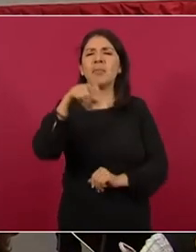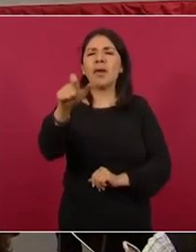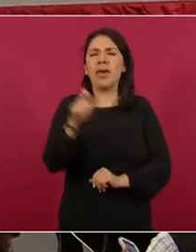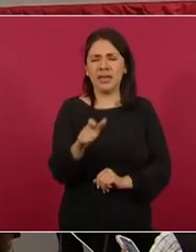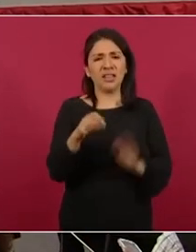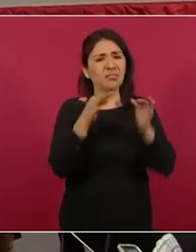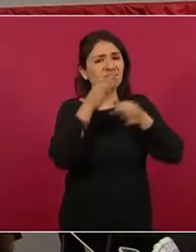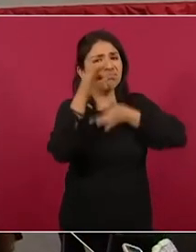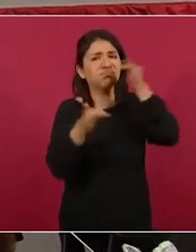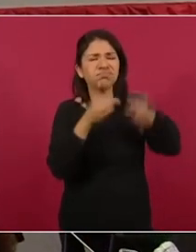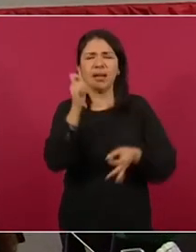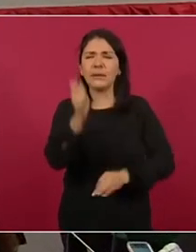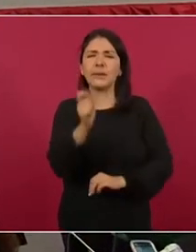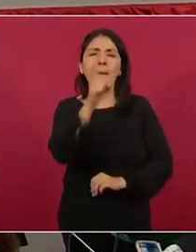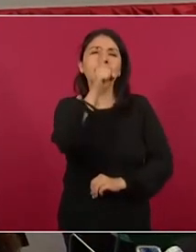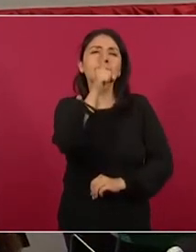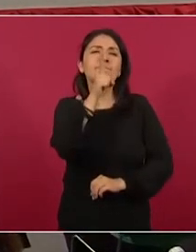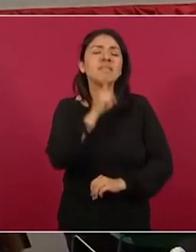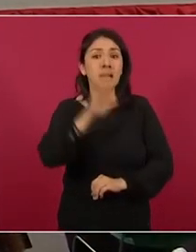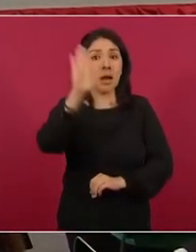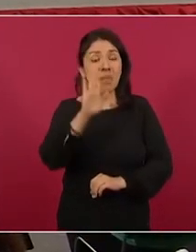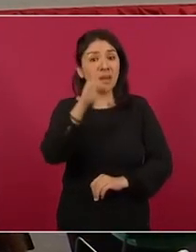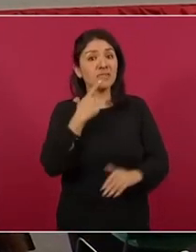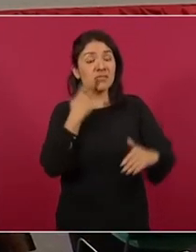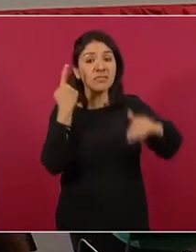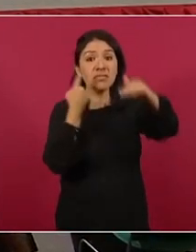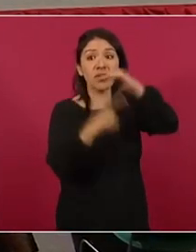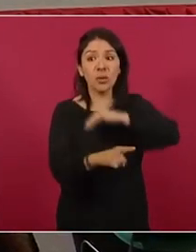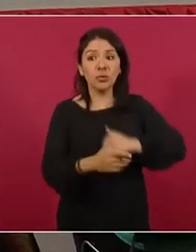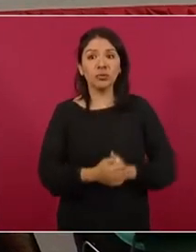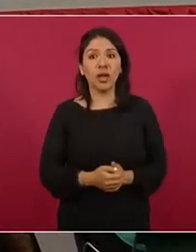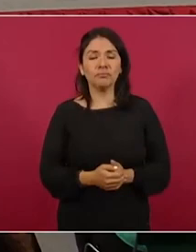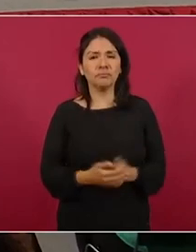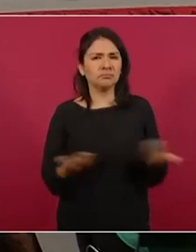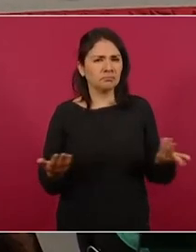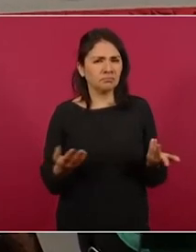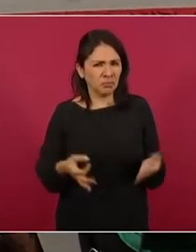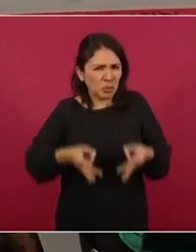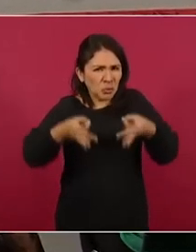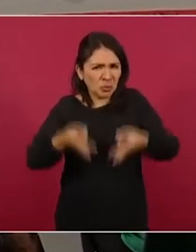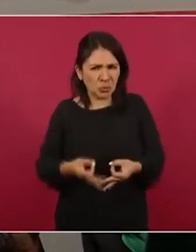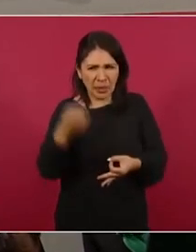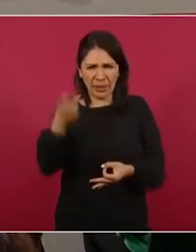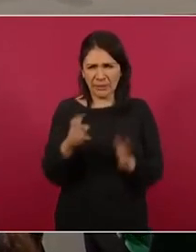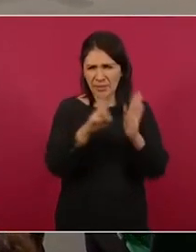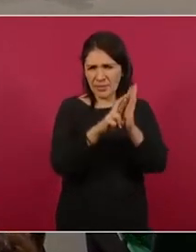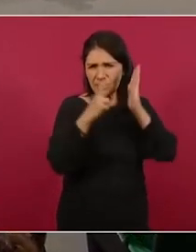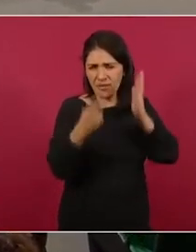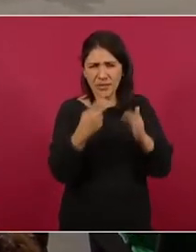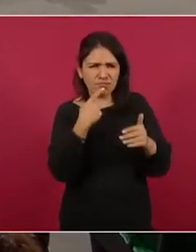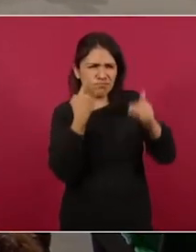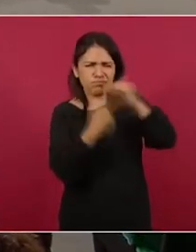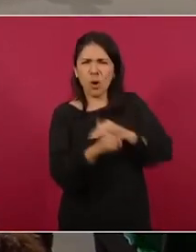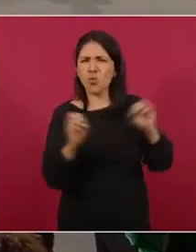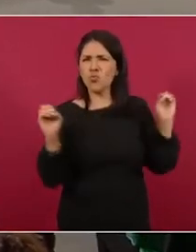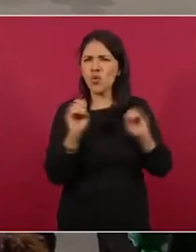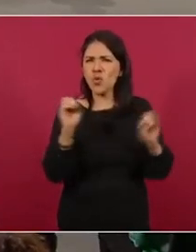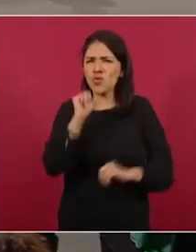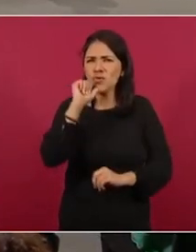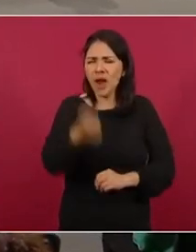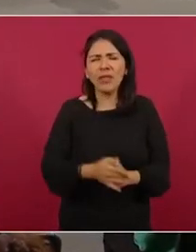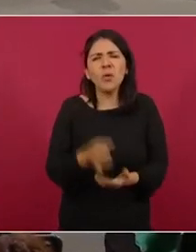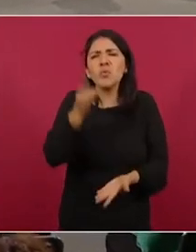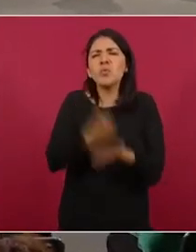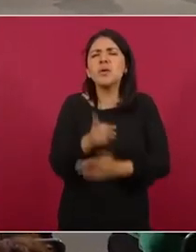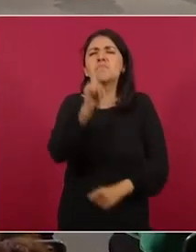noticia falsa, como si fuera denuncia. Pero en realidad la revista no denuncia nada. Solo